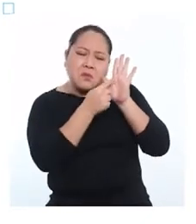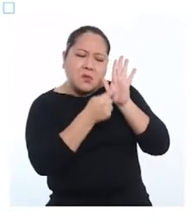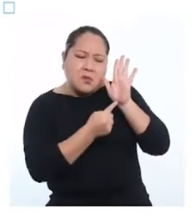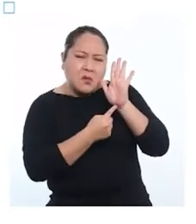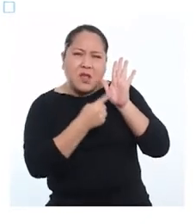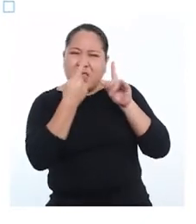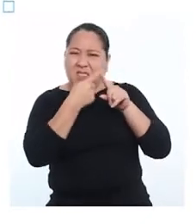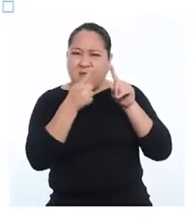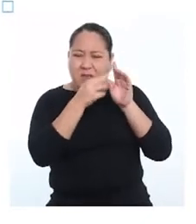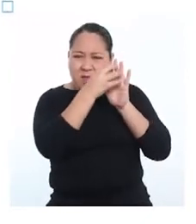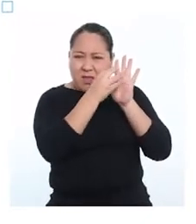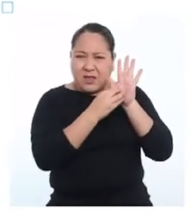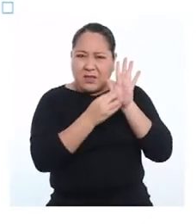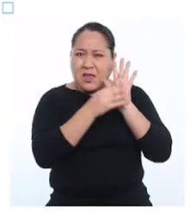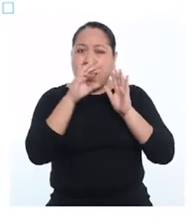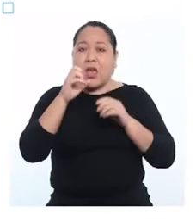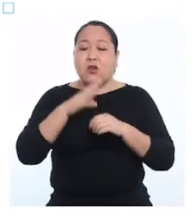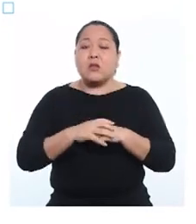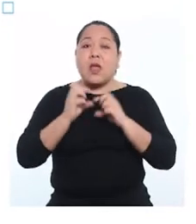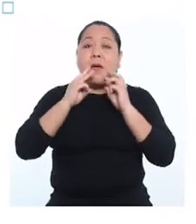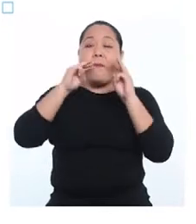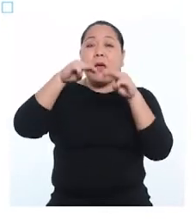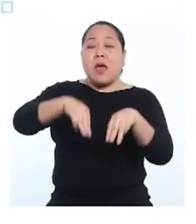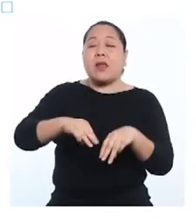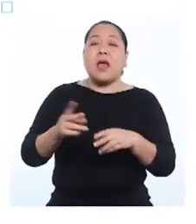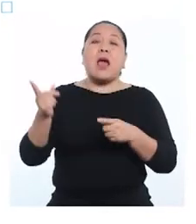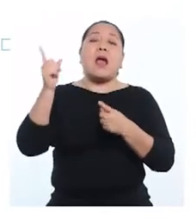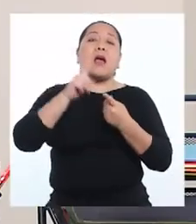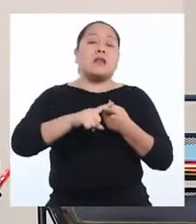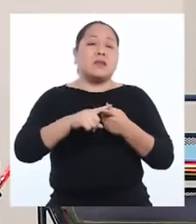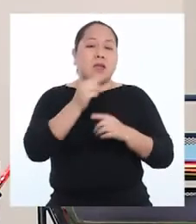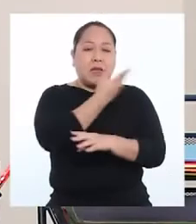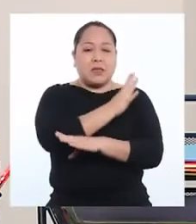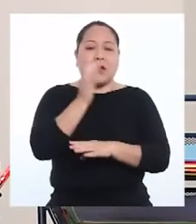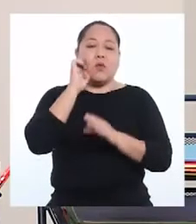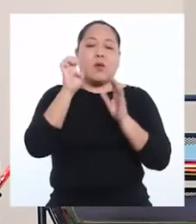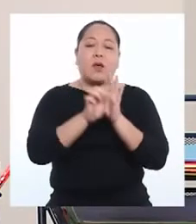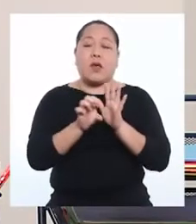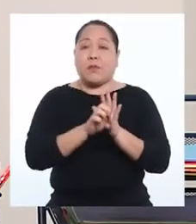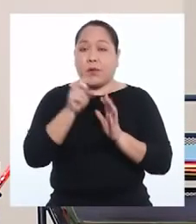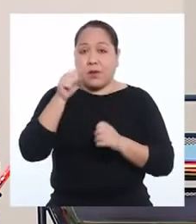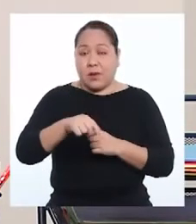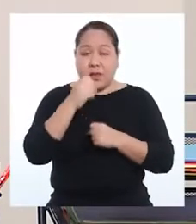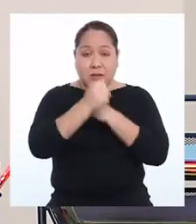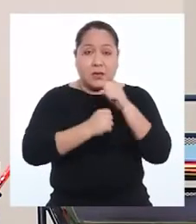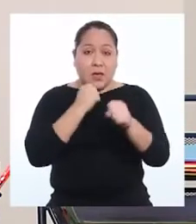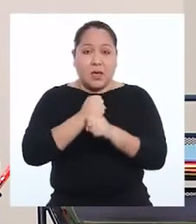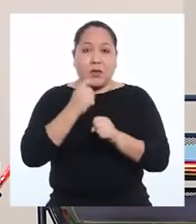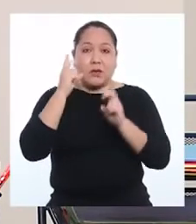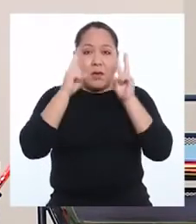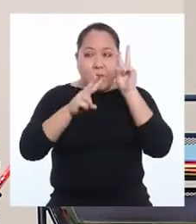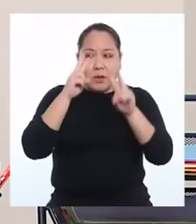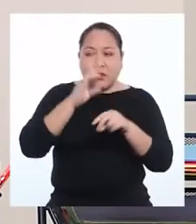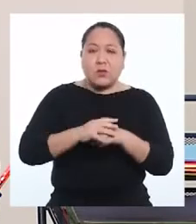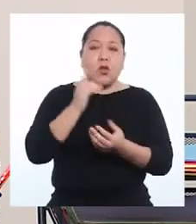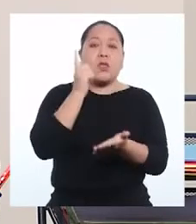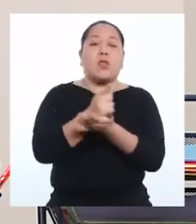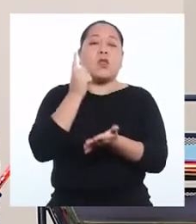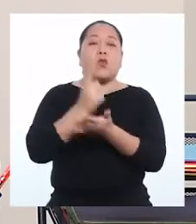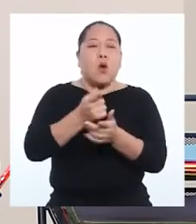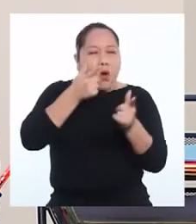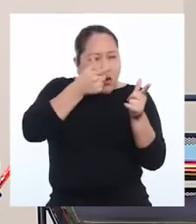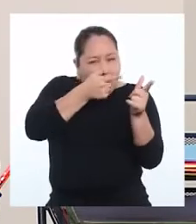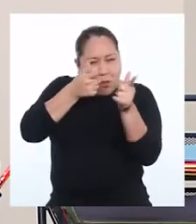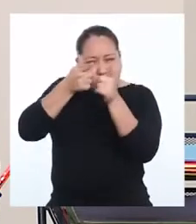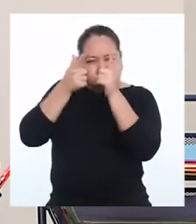ecosistemas que van del mar hasta la selva. Por ejemplo, en lo que va del año, se han presentado denuncias sobre